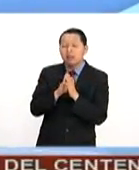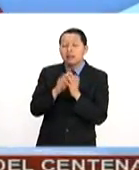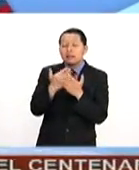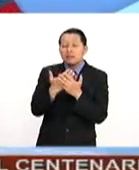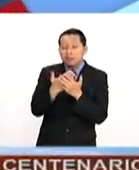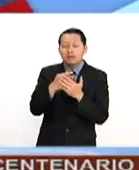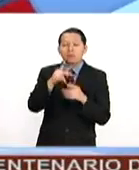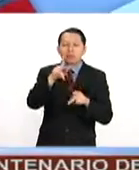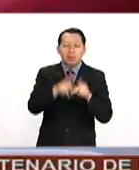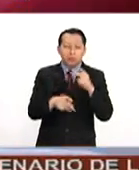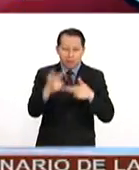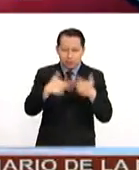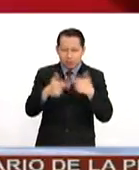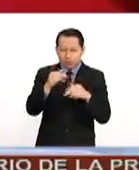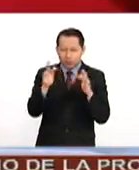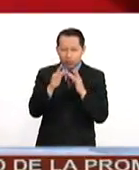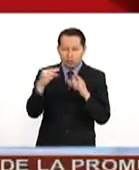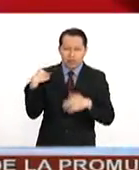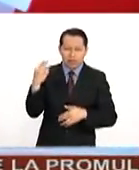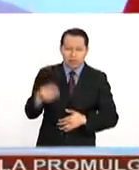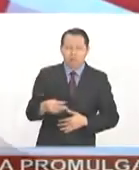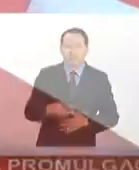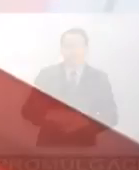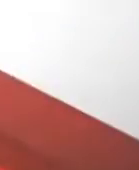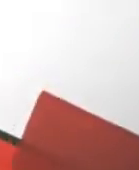una pausa, regresamos con nuestro corresponsal en Washington.